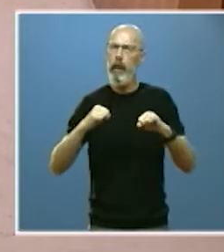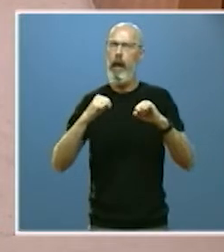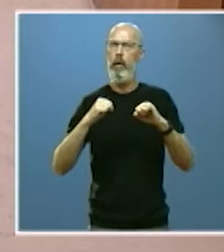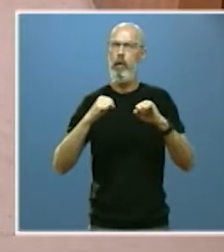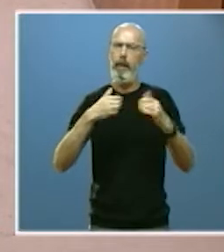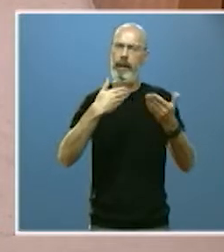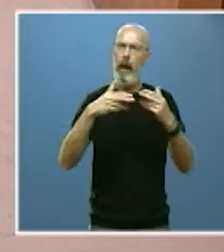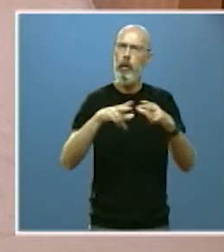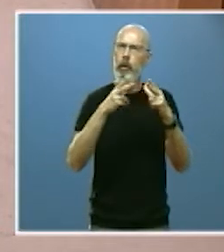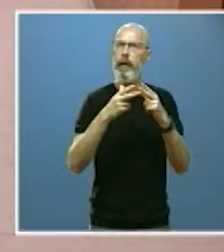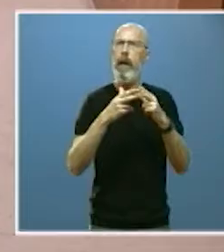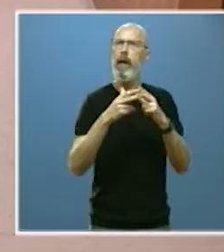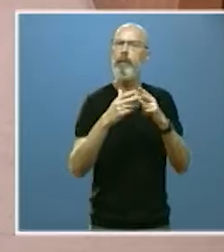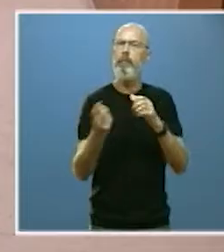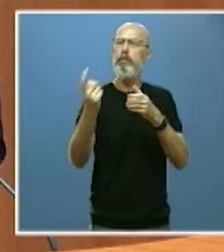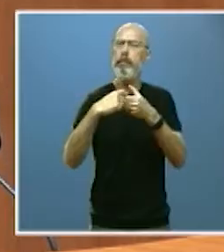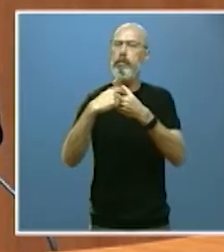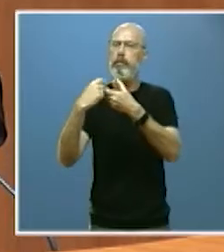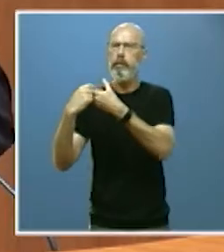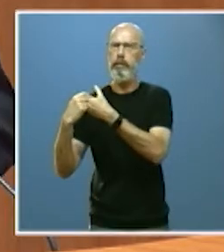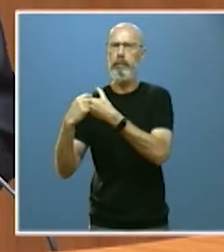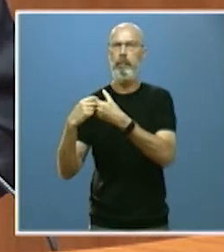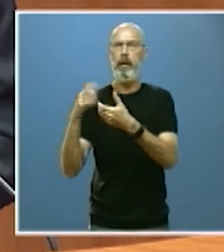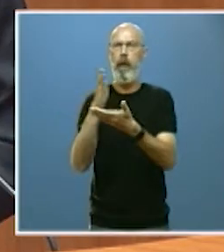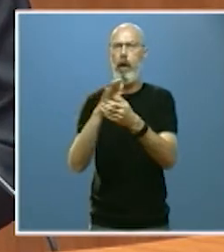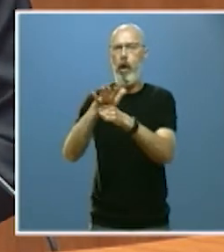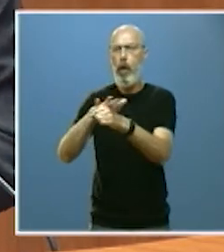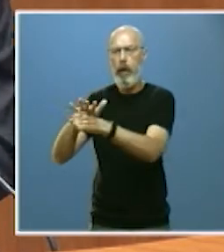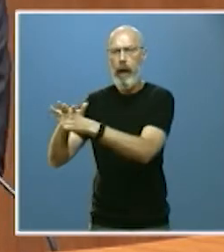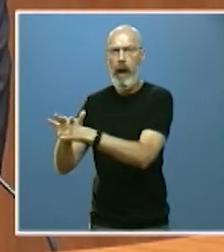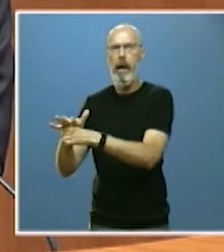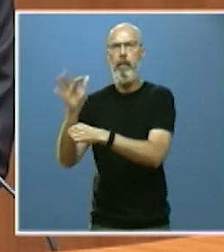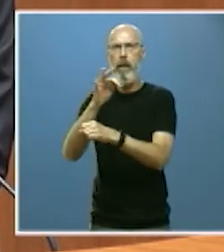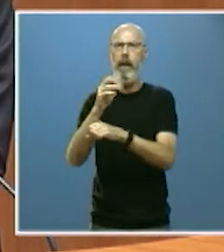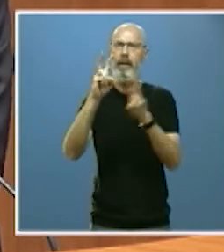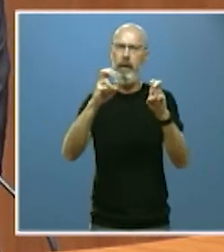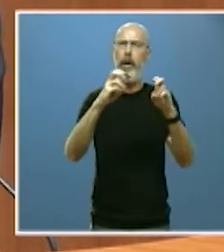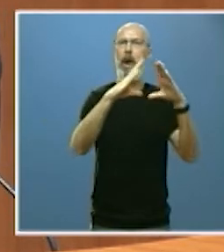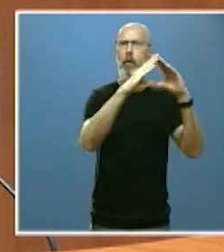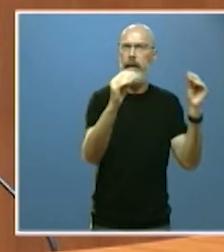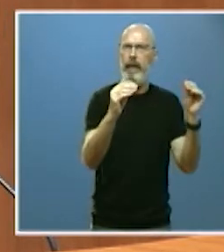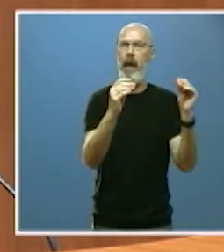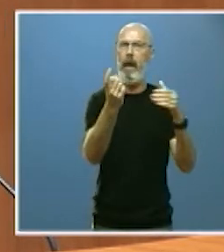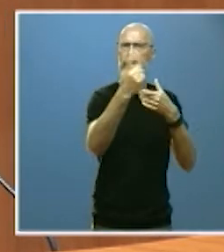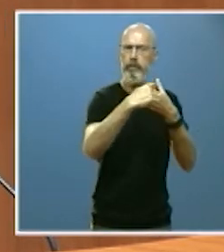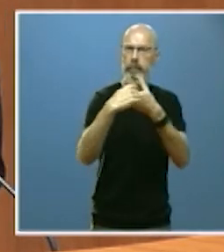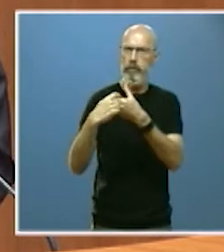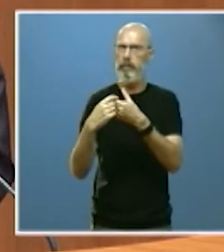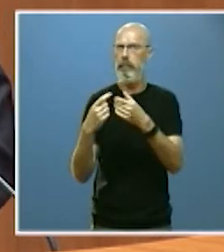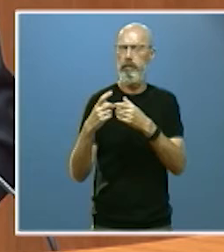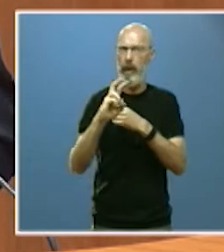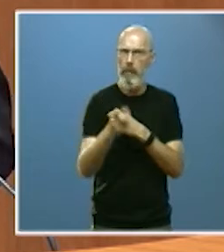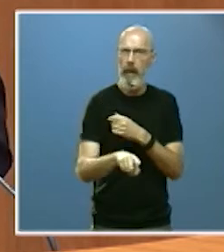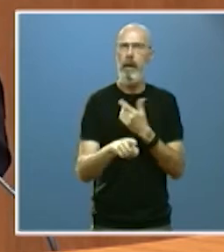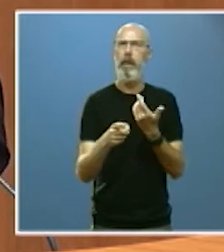a las corporaciones locales. Se ha incorporado al currículo educativo y al mundo de la universidad con una cátedra propia. Ha sido